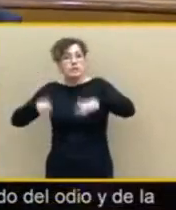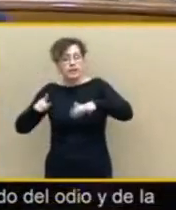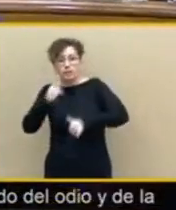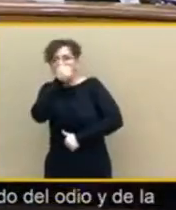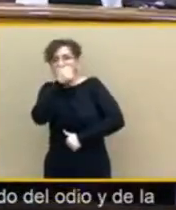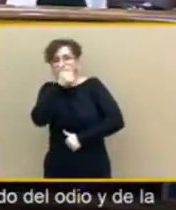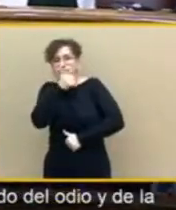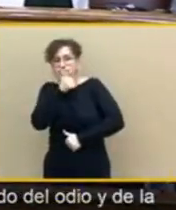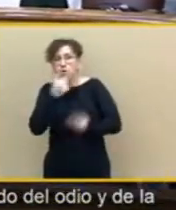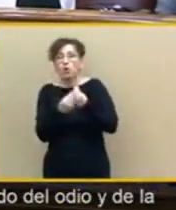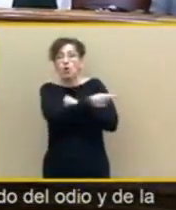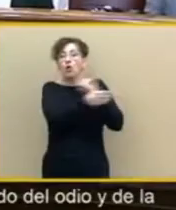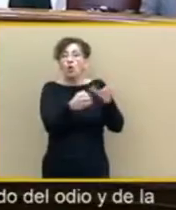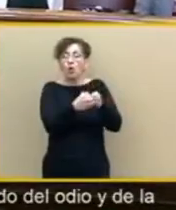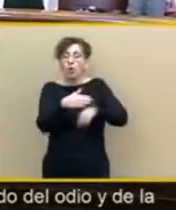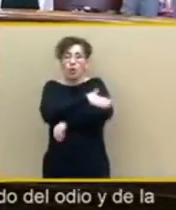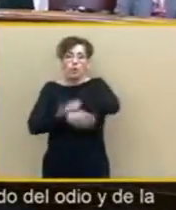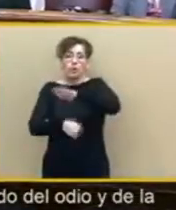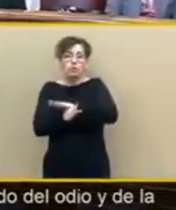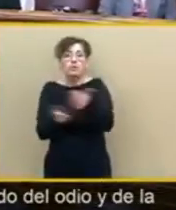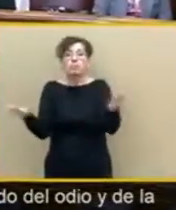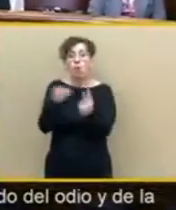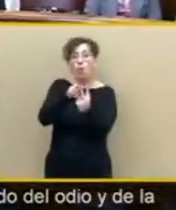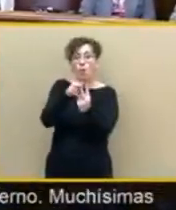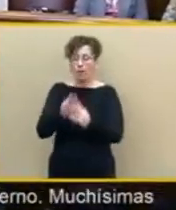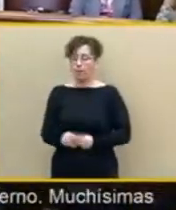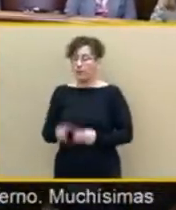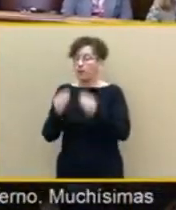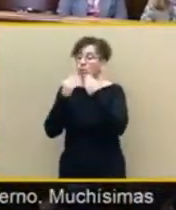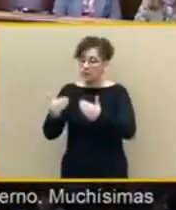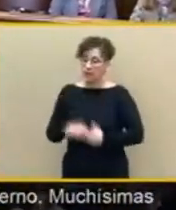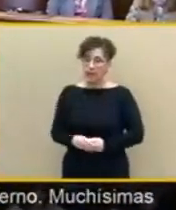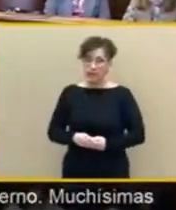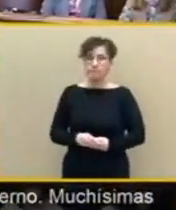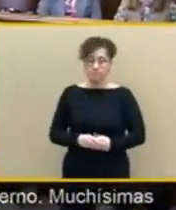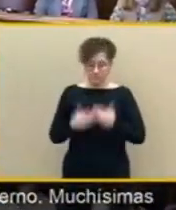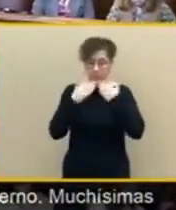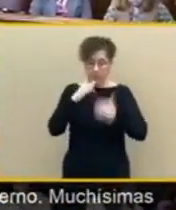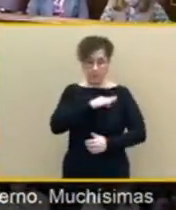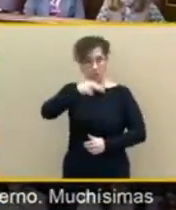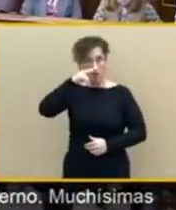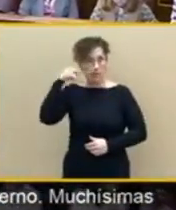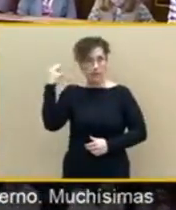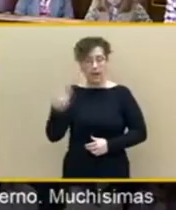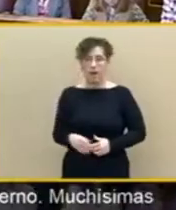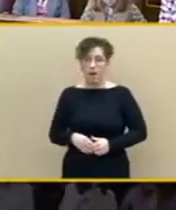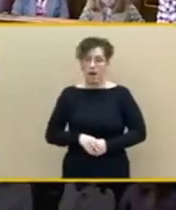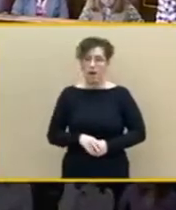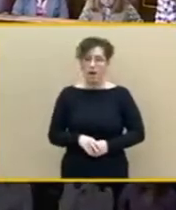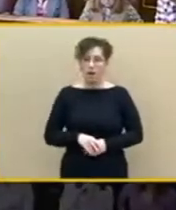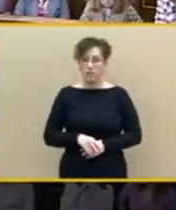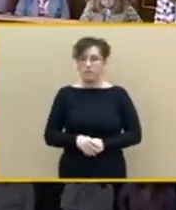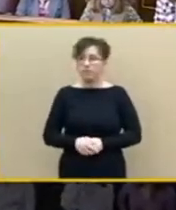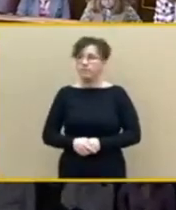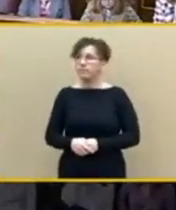calificado de show que erosionará la democracia tras asegurar que sobran los motivos para censurar al presidente